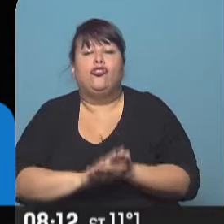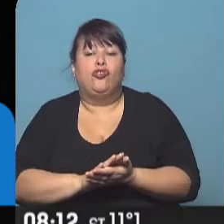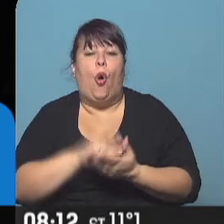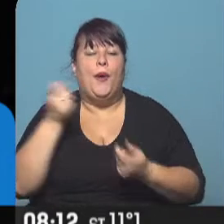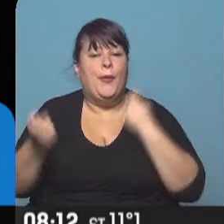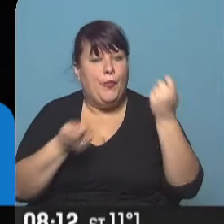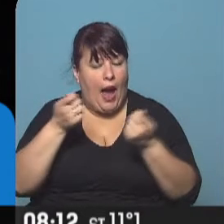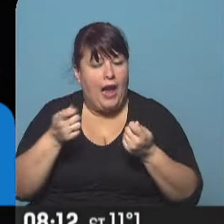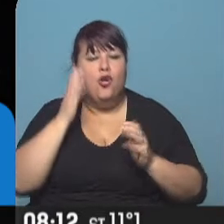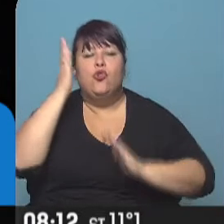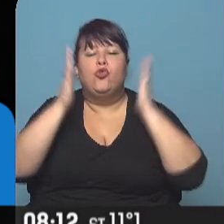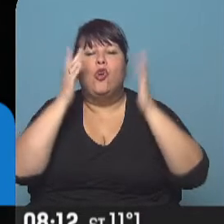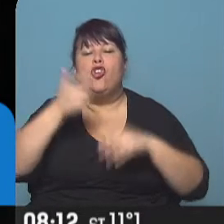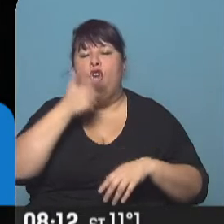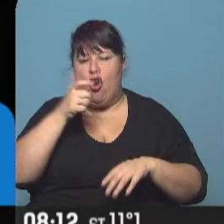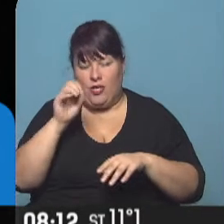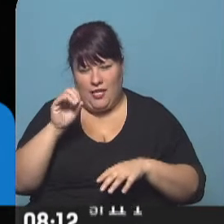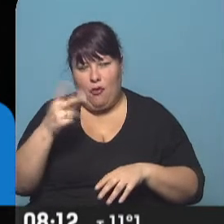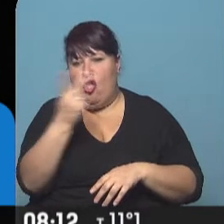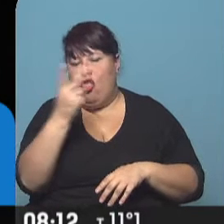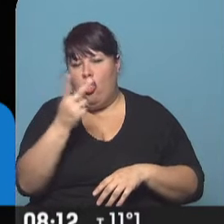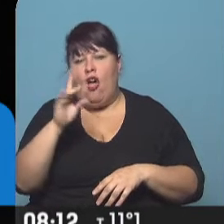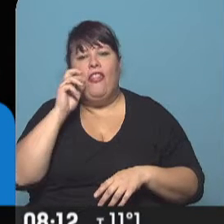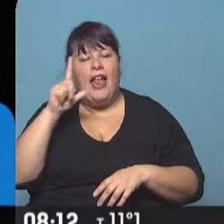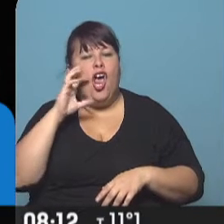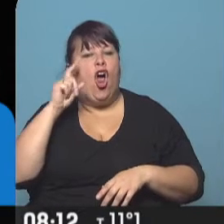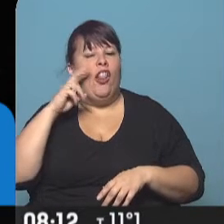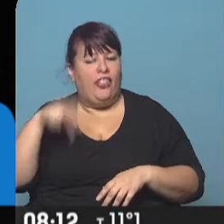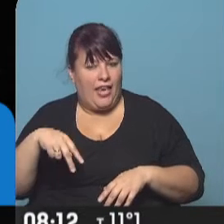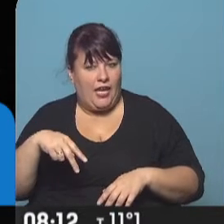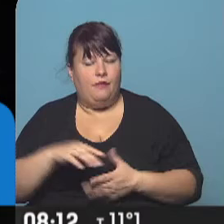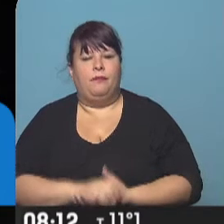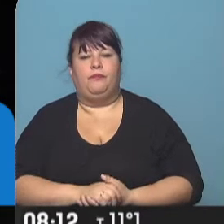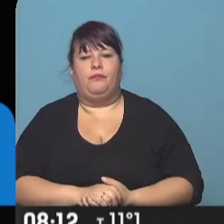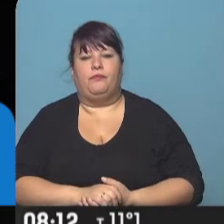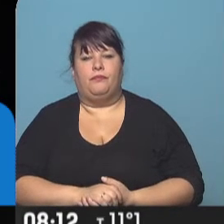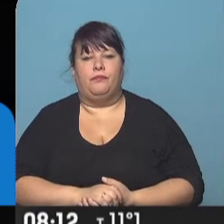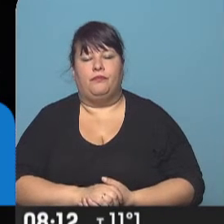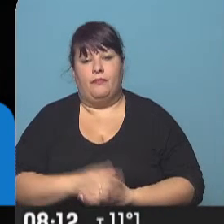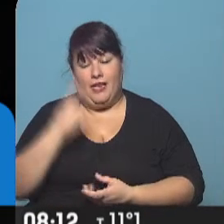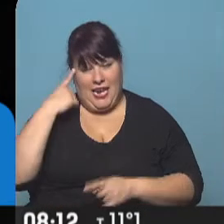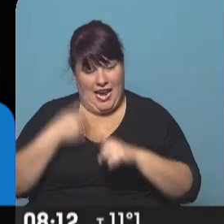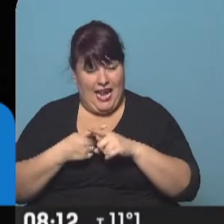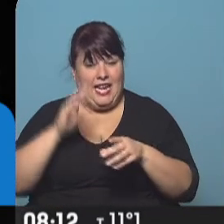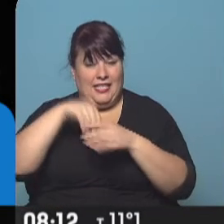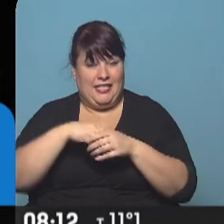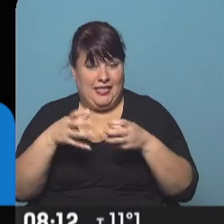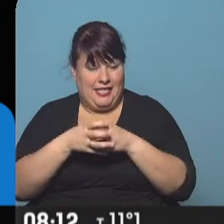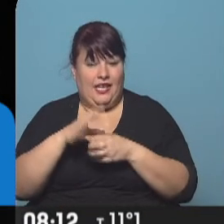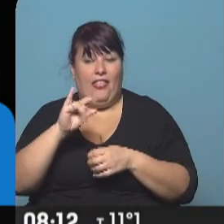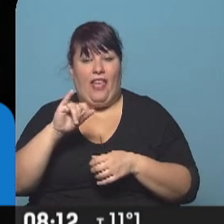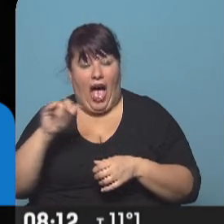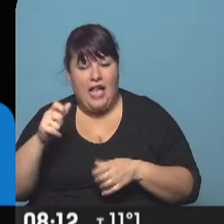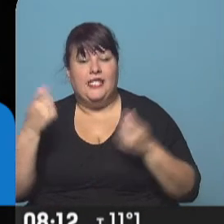ver con danza, se llama Sueños Rojos. Es un dueto de Daniel Goldín, quien ha sido parte e integrante de Nucleo